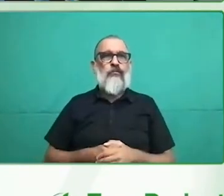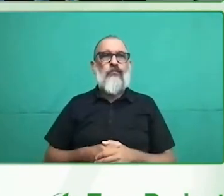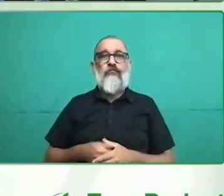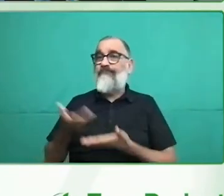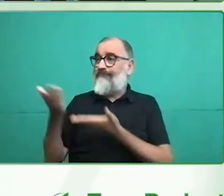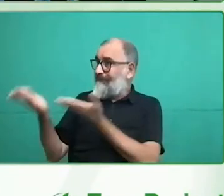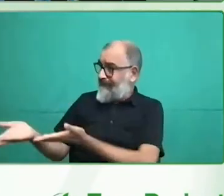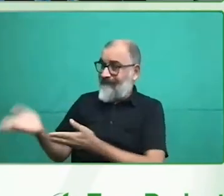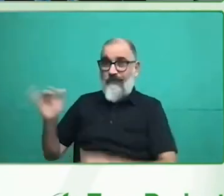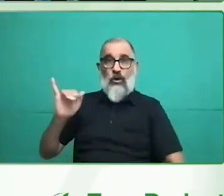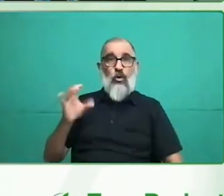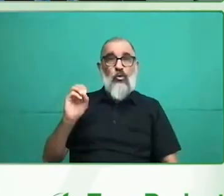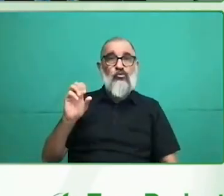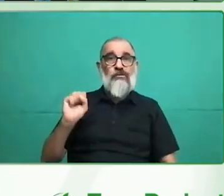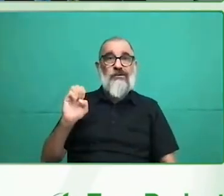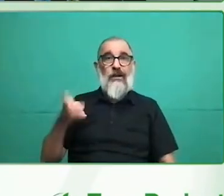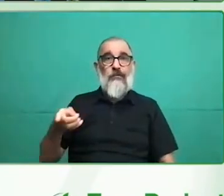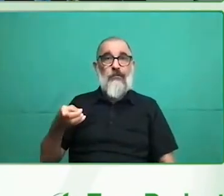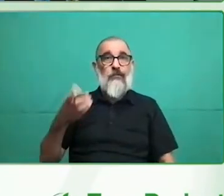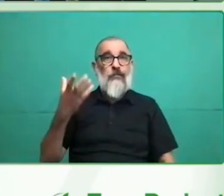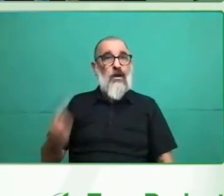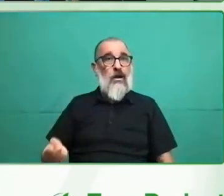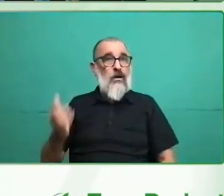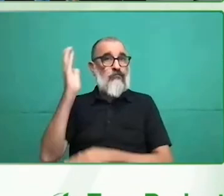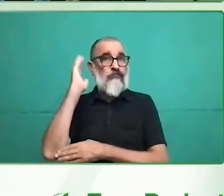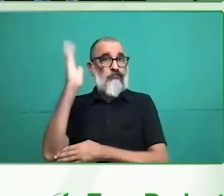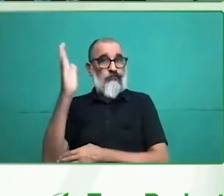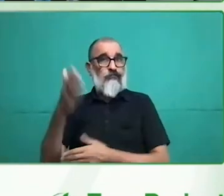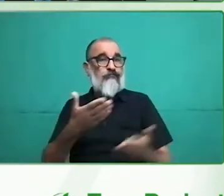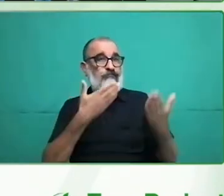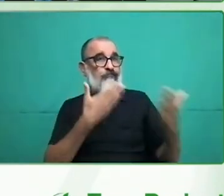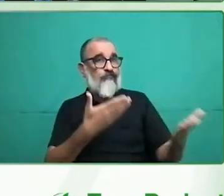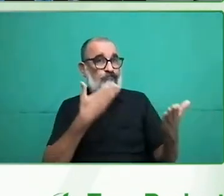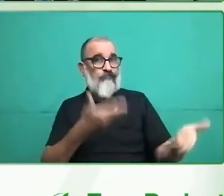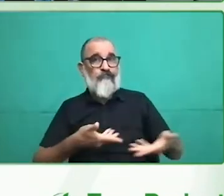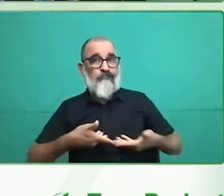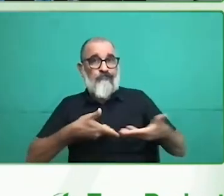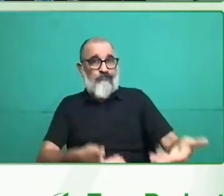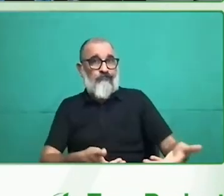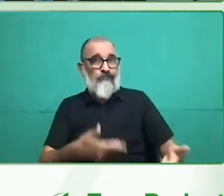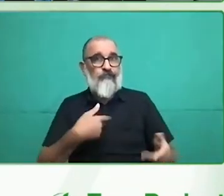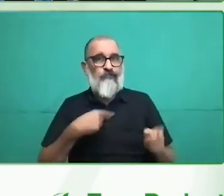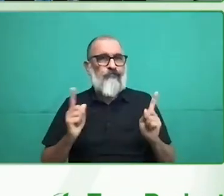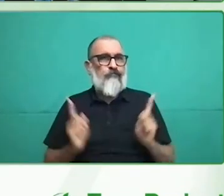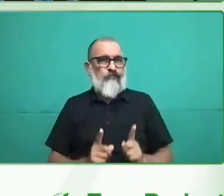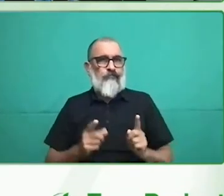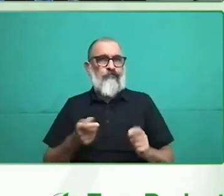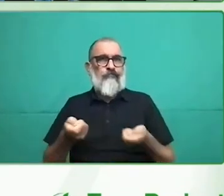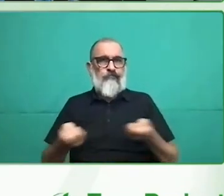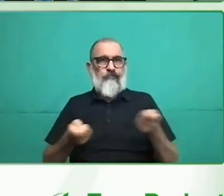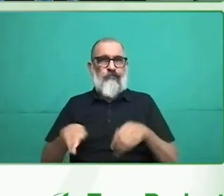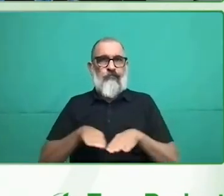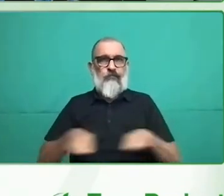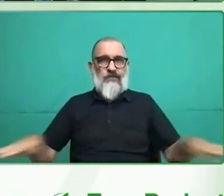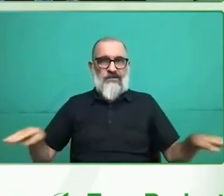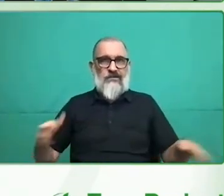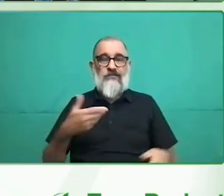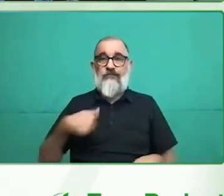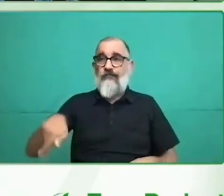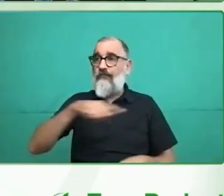mesa y a todos los compañeros que comparten. Es un placer desde Support Girona estar con todos ustedes y compartir nuestra experiencia.